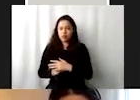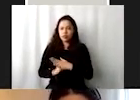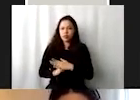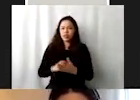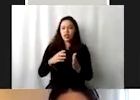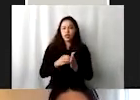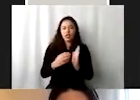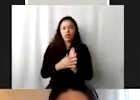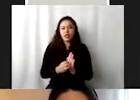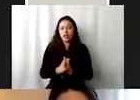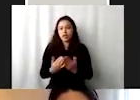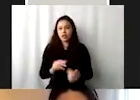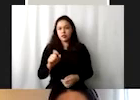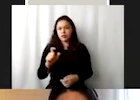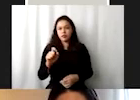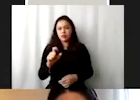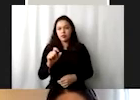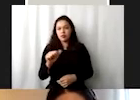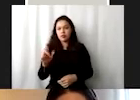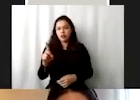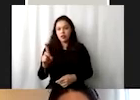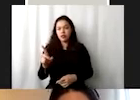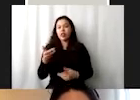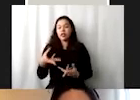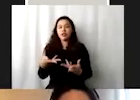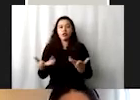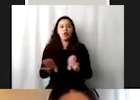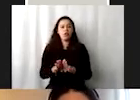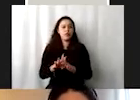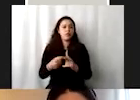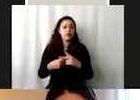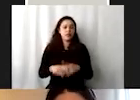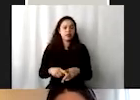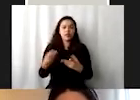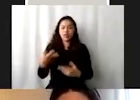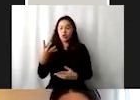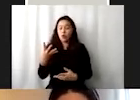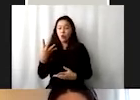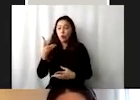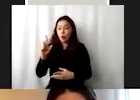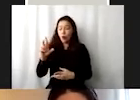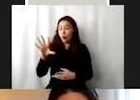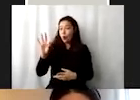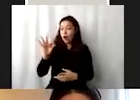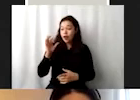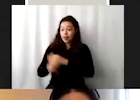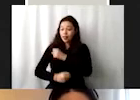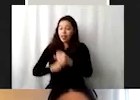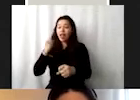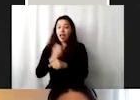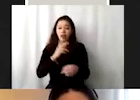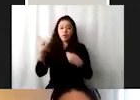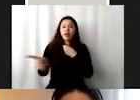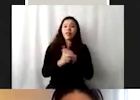2030. Pues, bueno, estos son toda una culminación de más de cuatro décadas de diálogo entre los países,